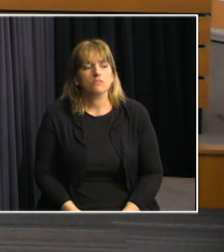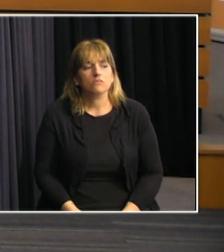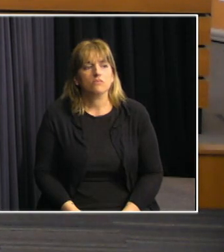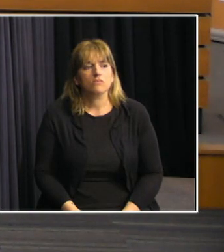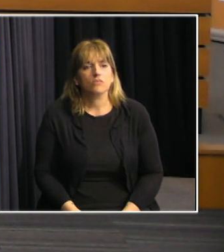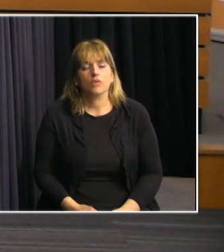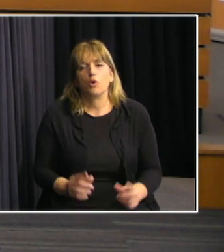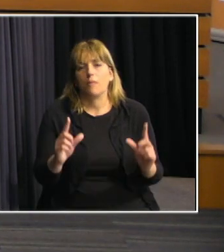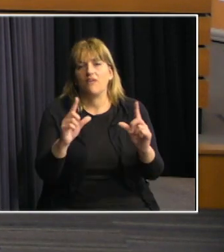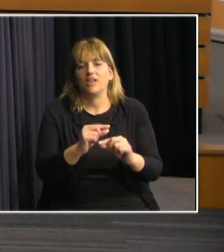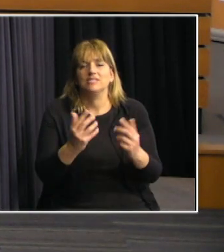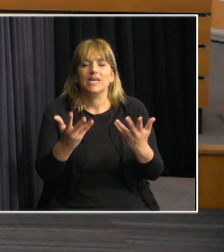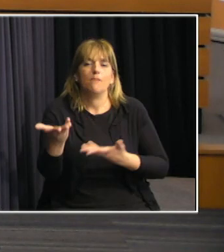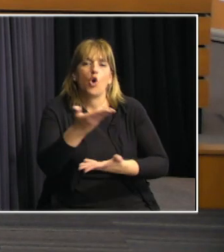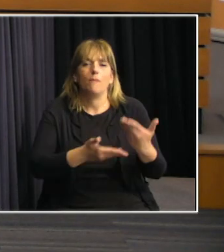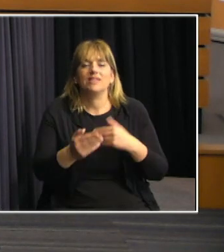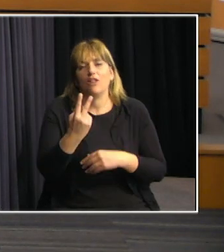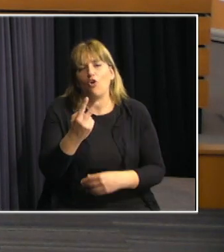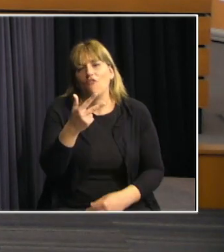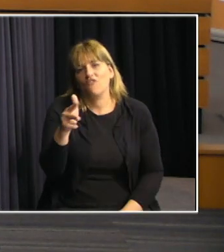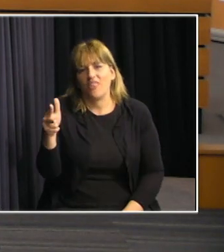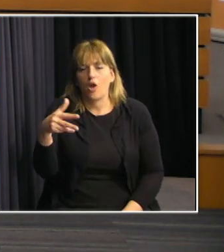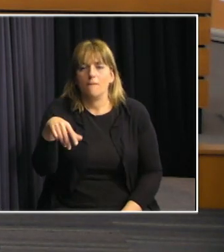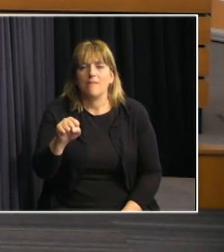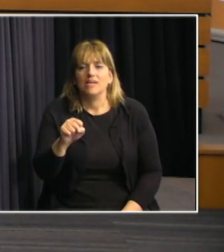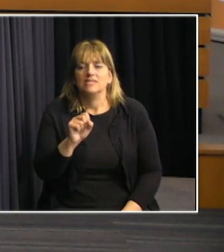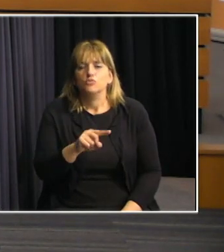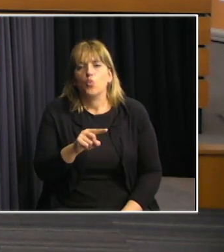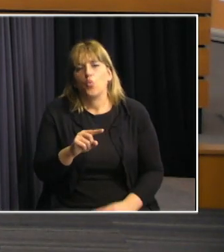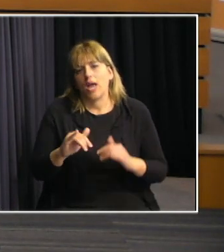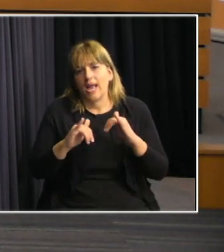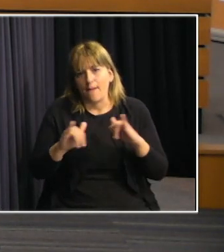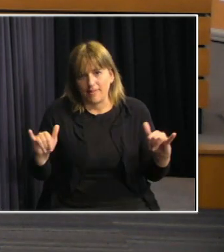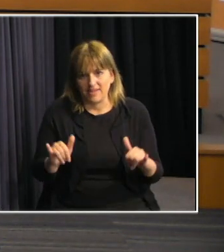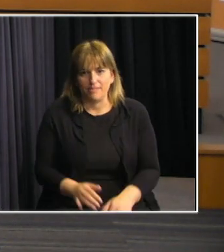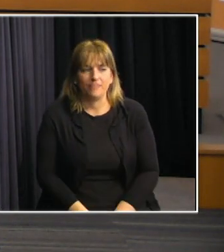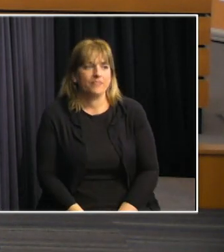Para finalizar, queremos compartir otras dos piezas que forman parte de la campaña.